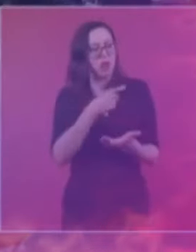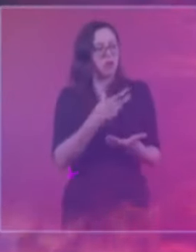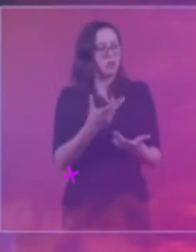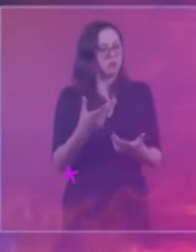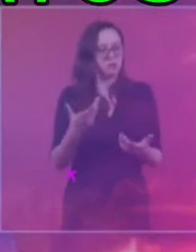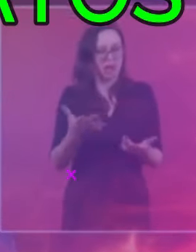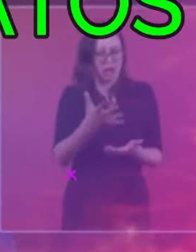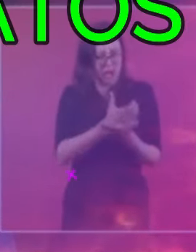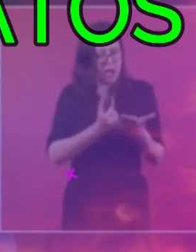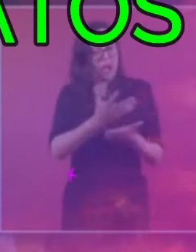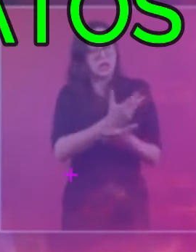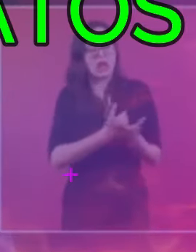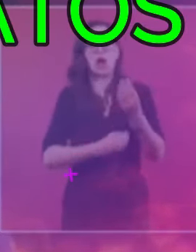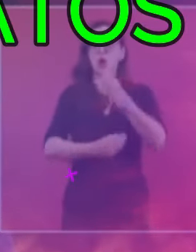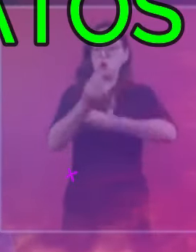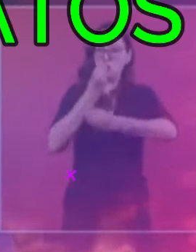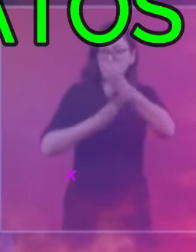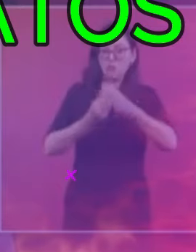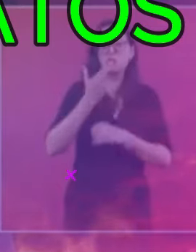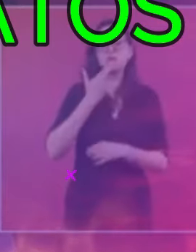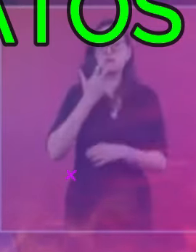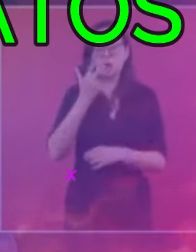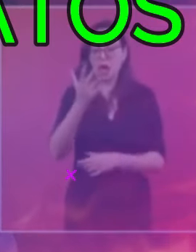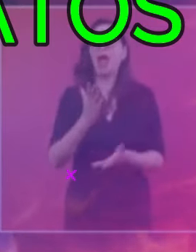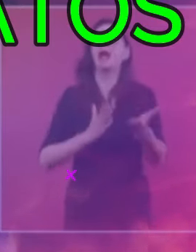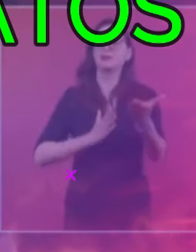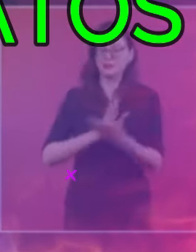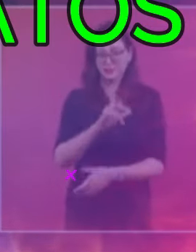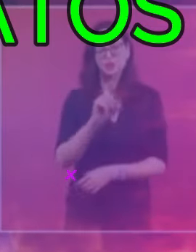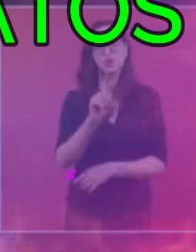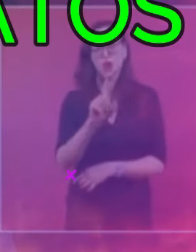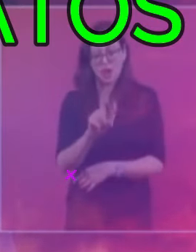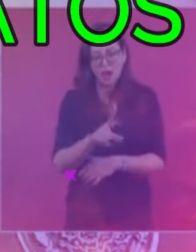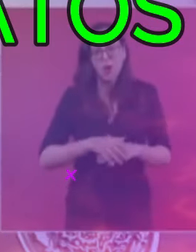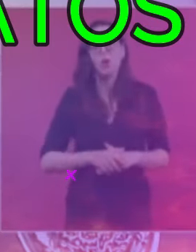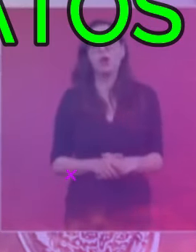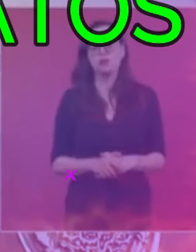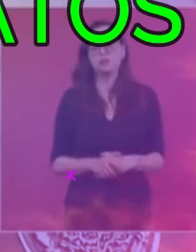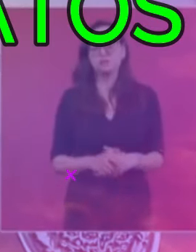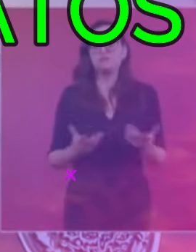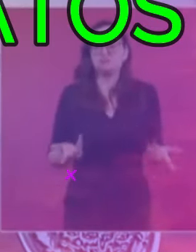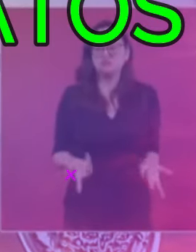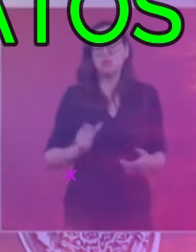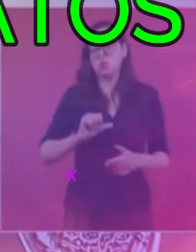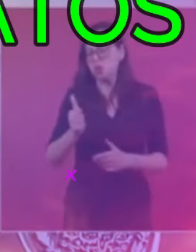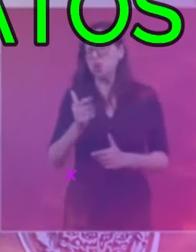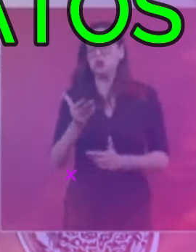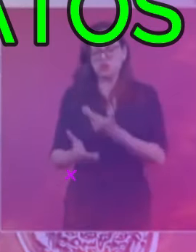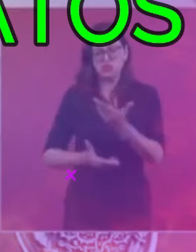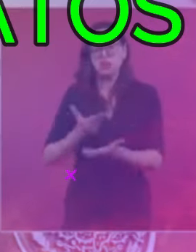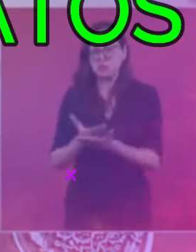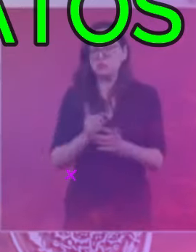Vean a qué nivel de cinismo puede llegar López, la periodista de Telemundo que le pregunta el día de hoy